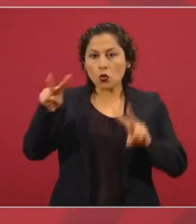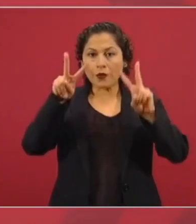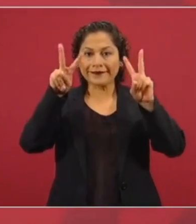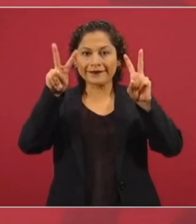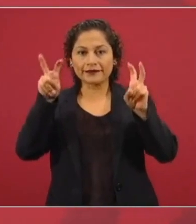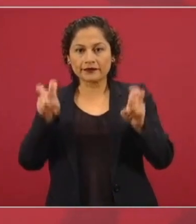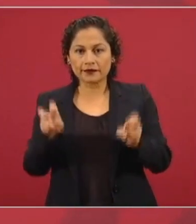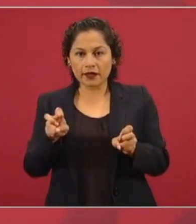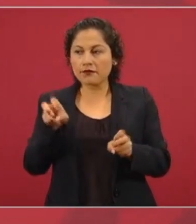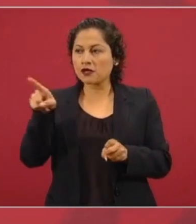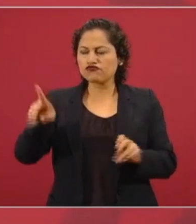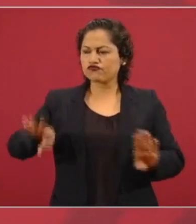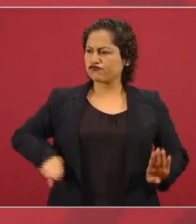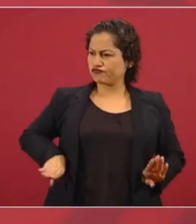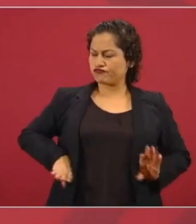sienten bien,